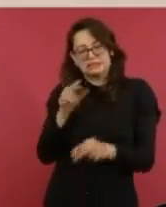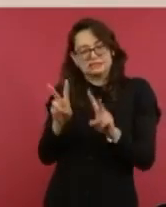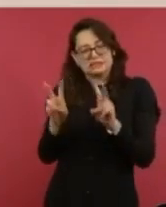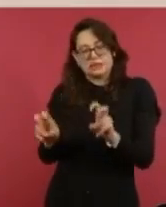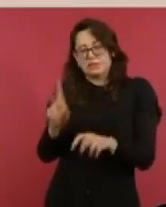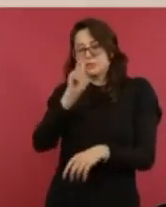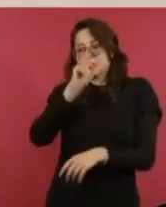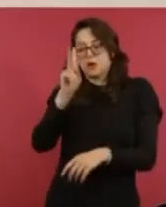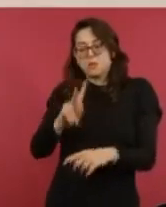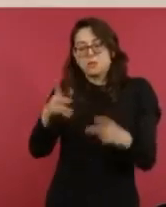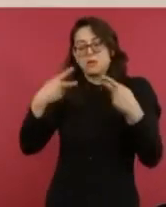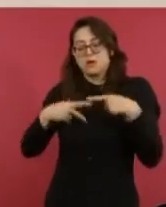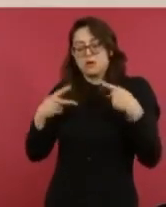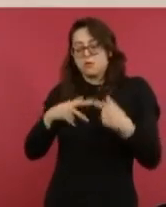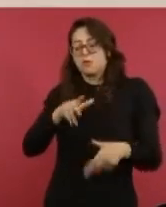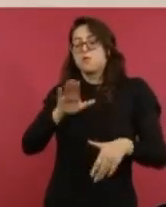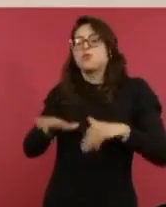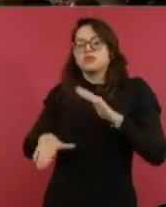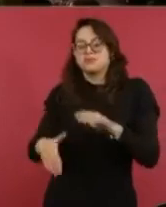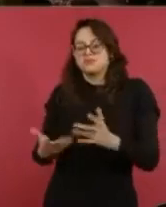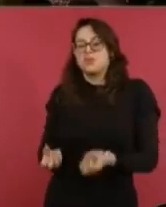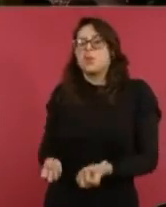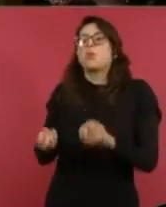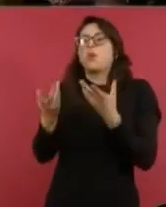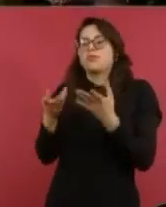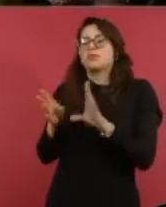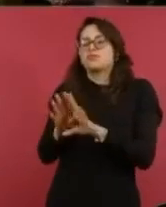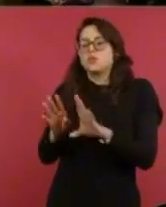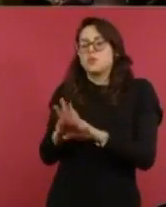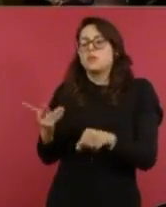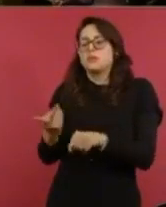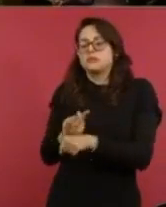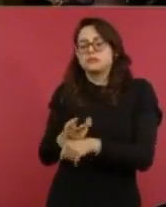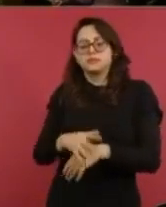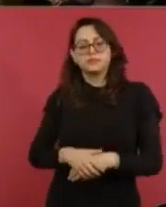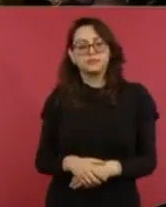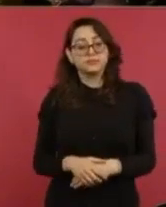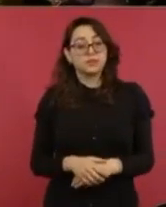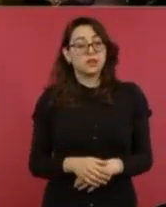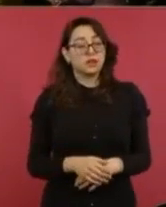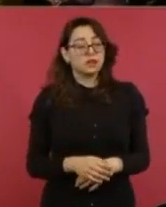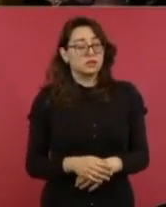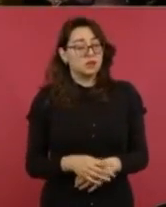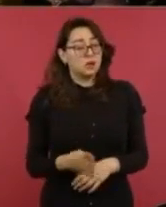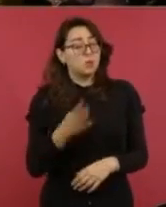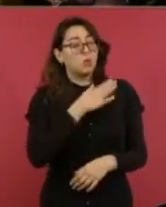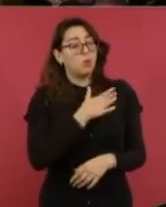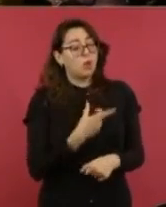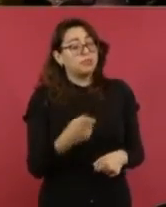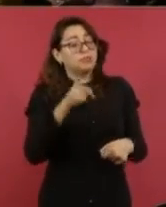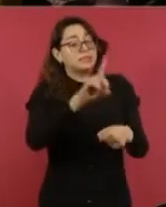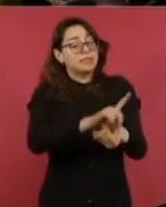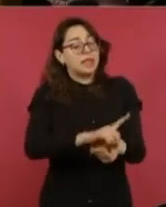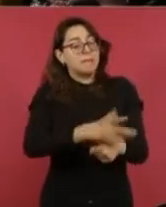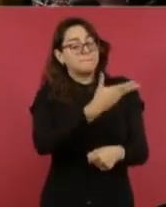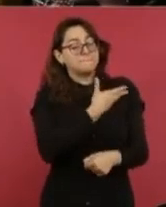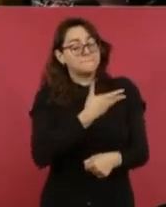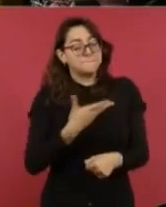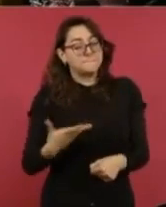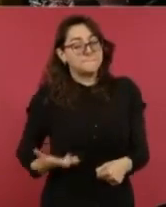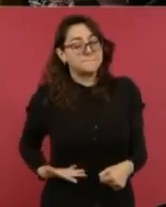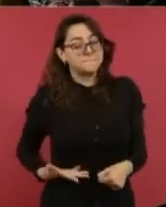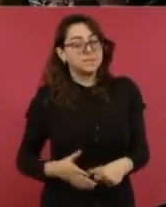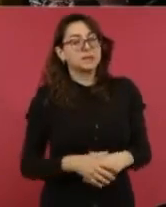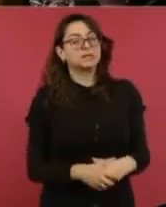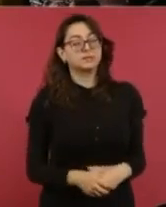desaparecidos, ¿cómo estamos? Buenos días, con su permiso, señor presidente. Bueno, tenemos